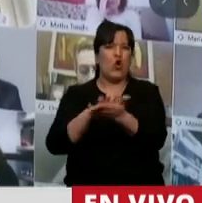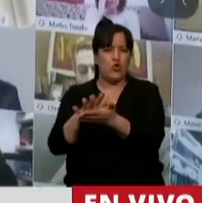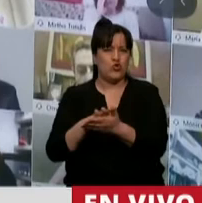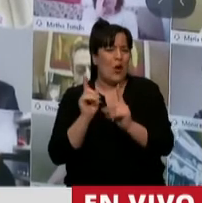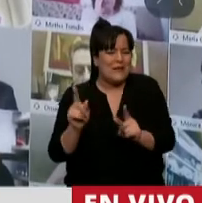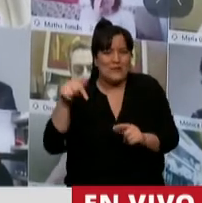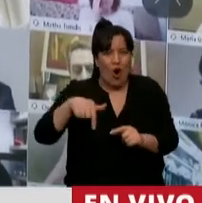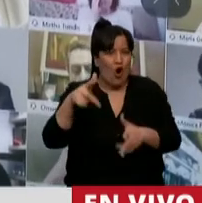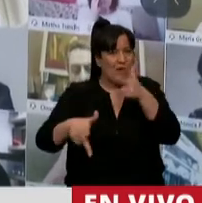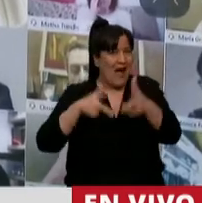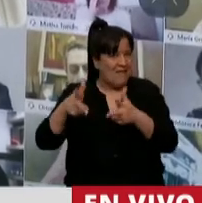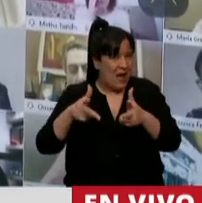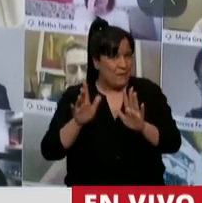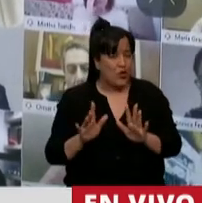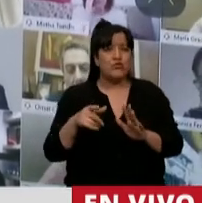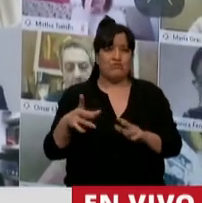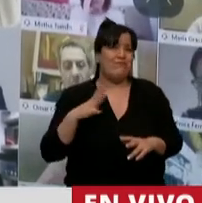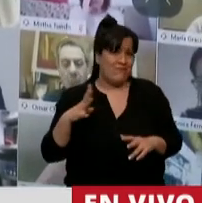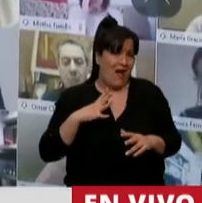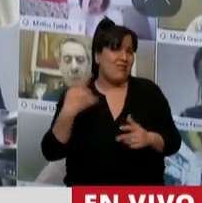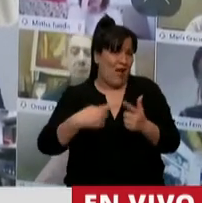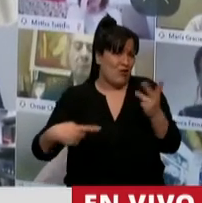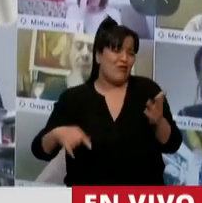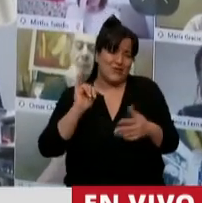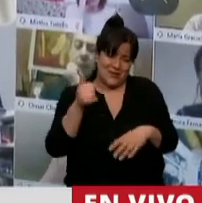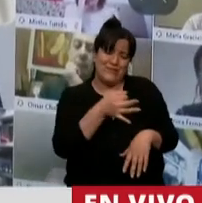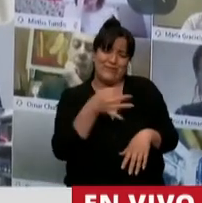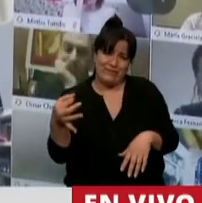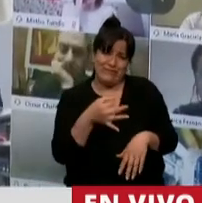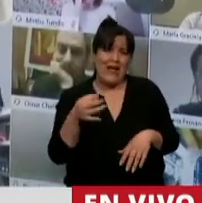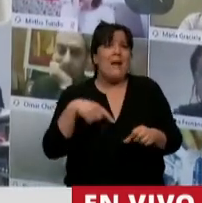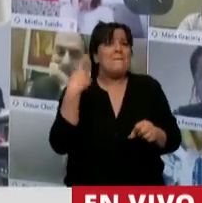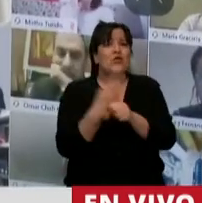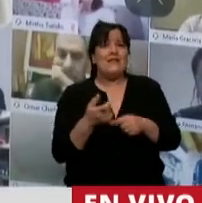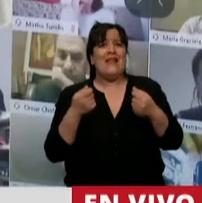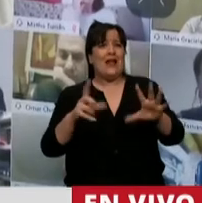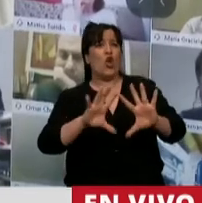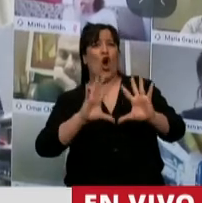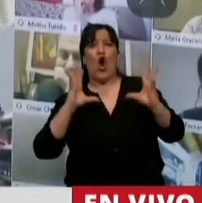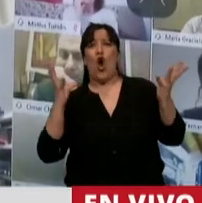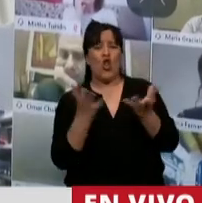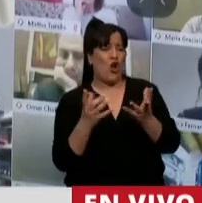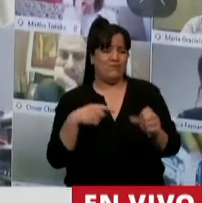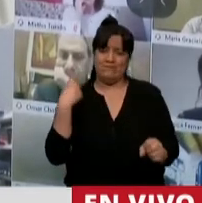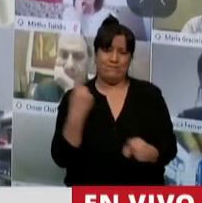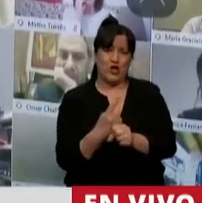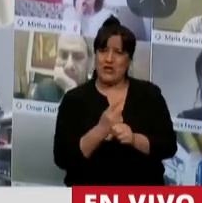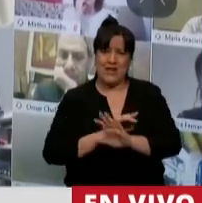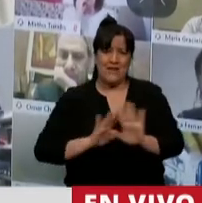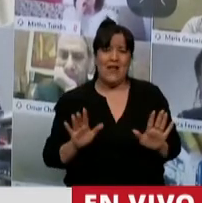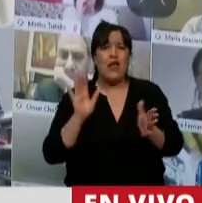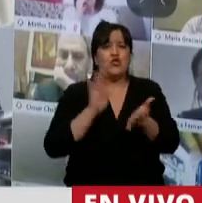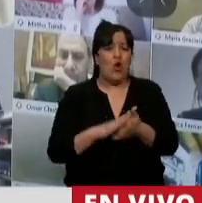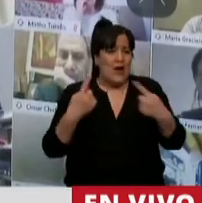estuvo marcando de que falta, porque efectivamente es imposible poder abarcar la totalidad de